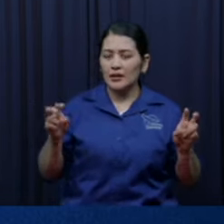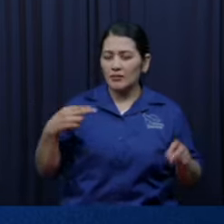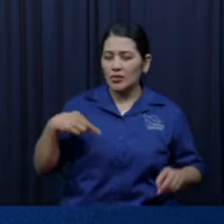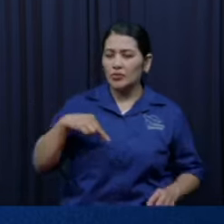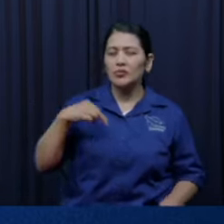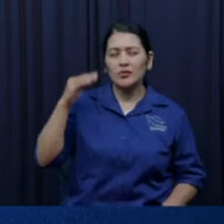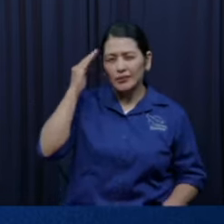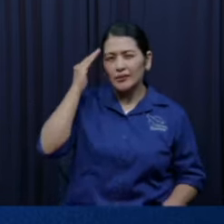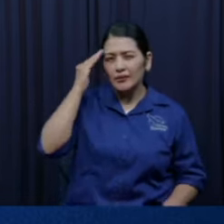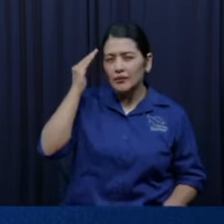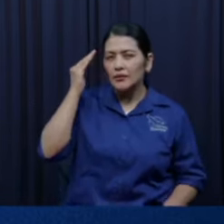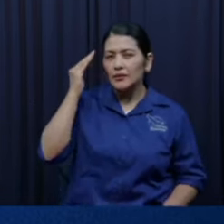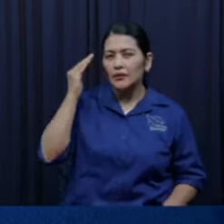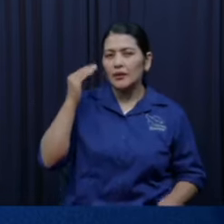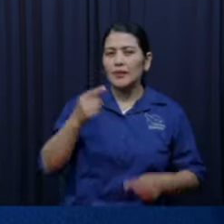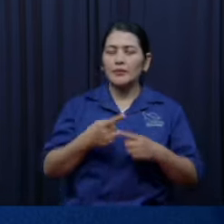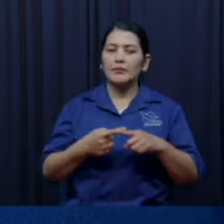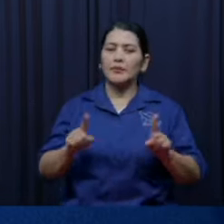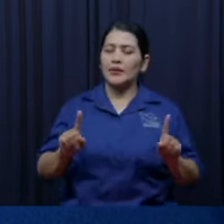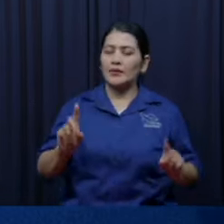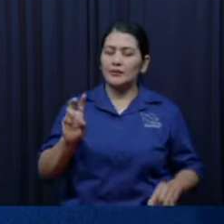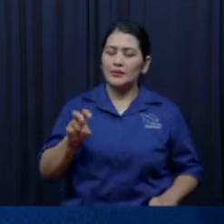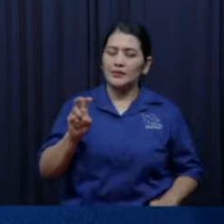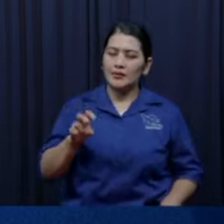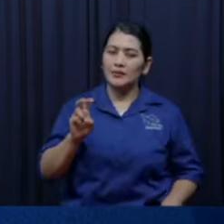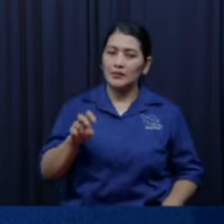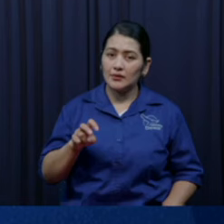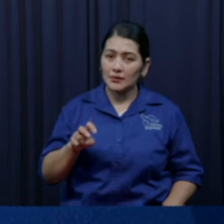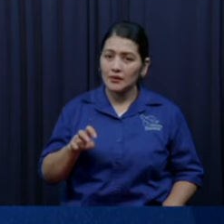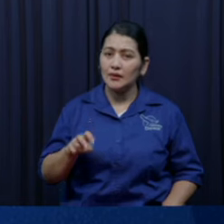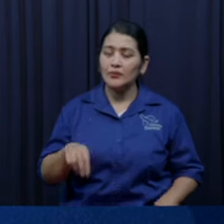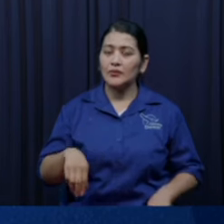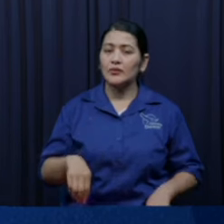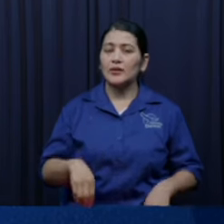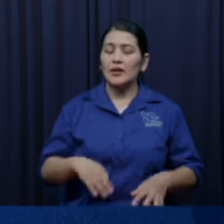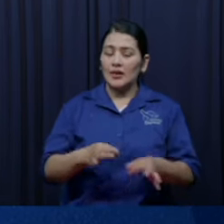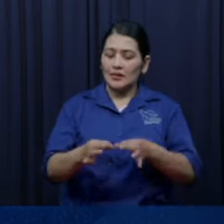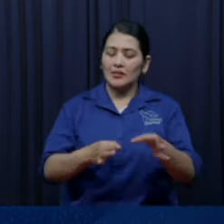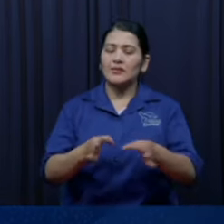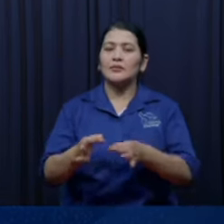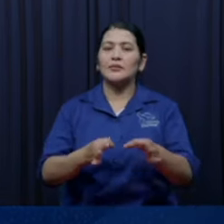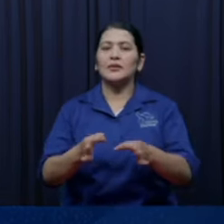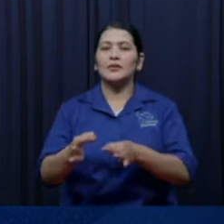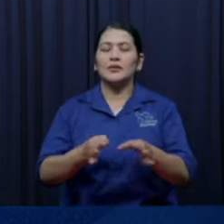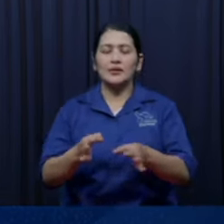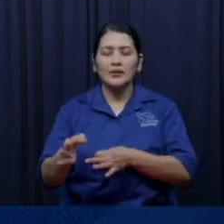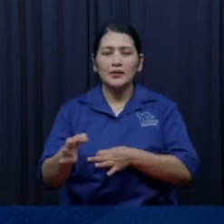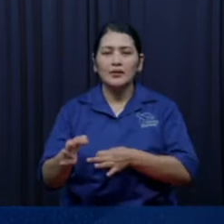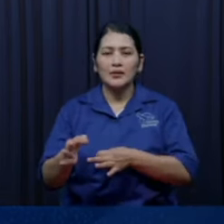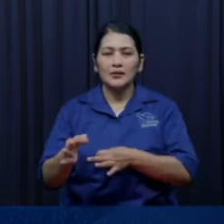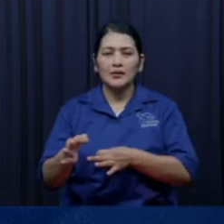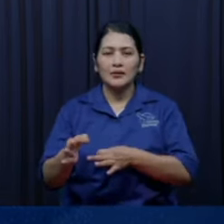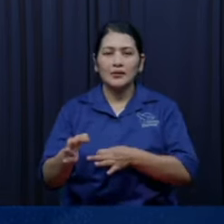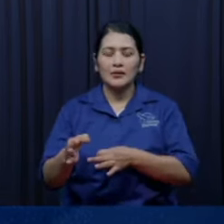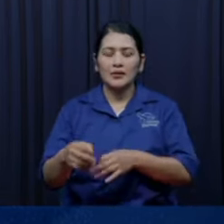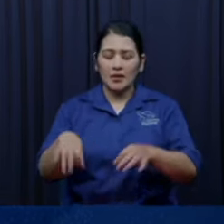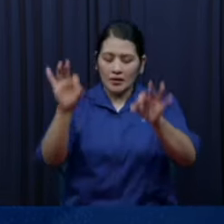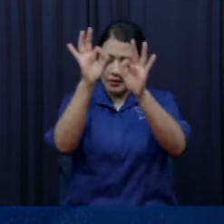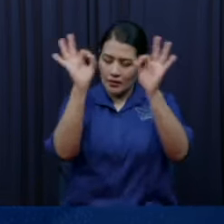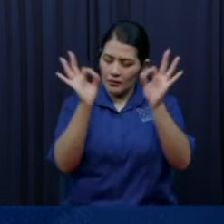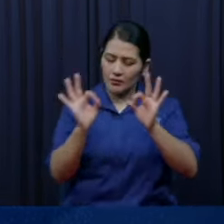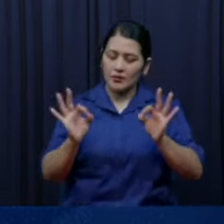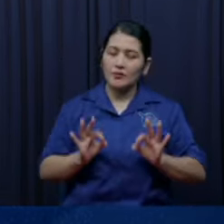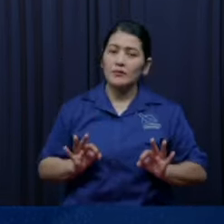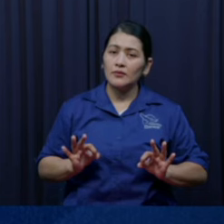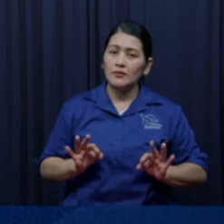me refiero a que si nosotros hacemos los círculos concéntricos que nos han servido para decir, verdad, si